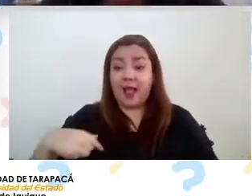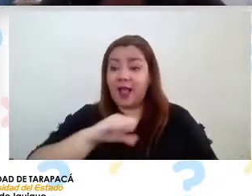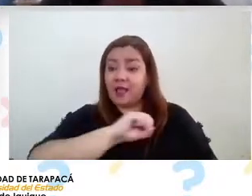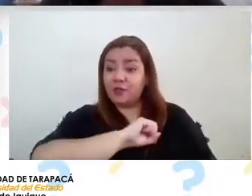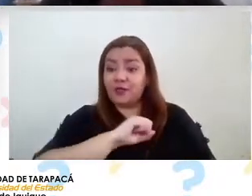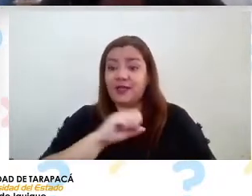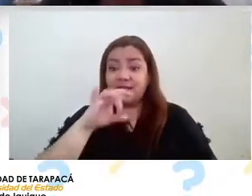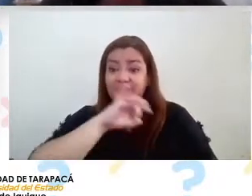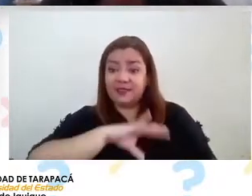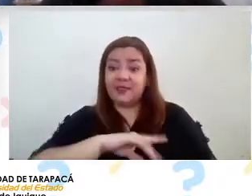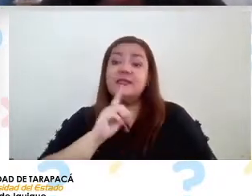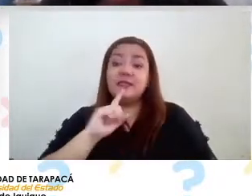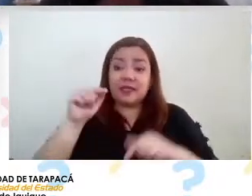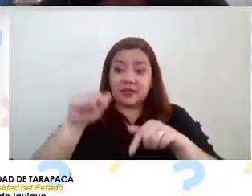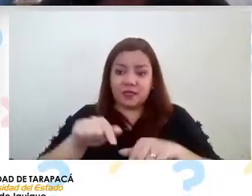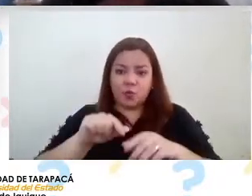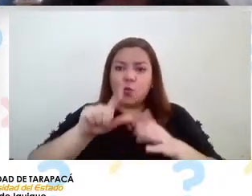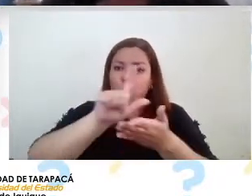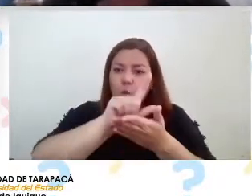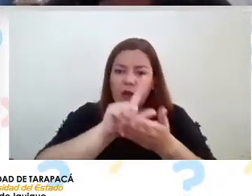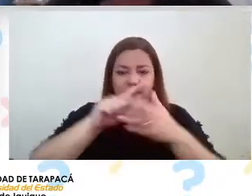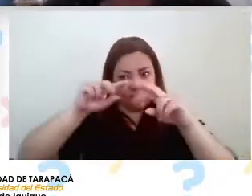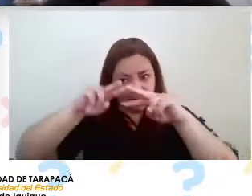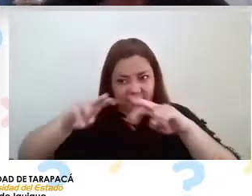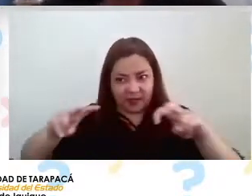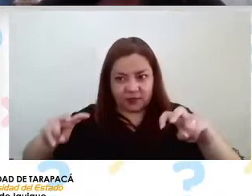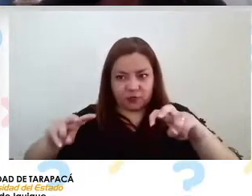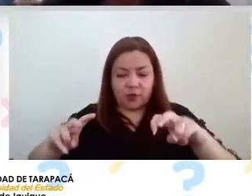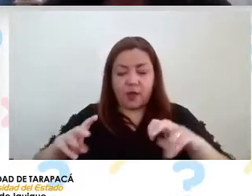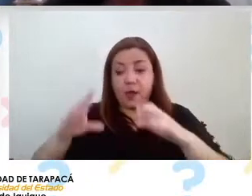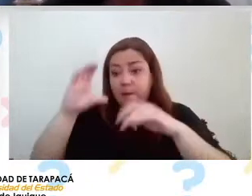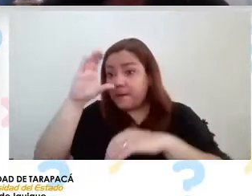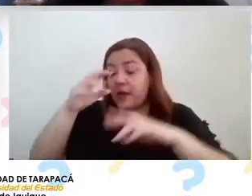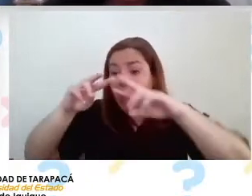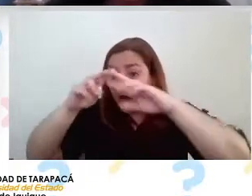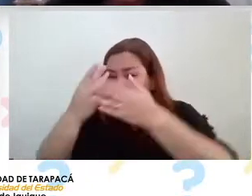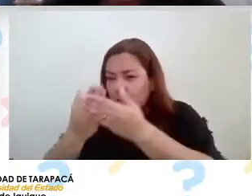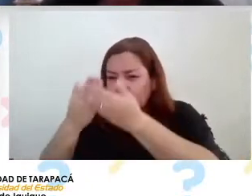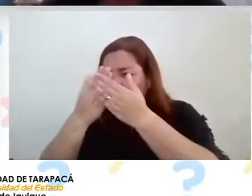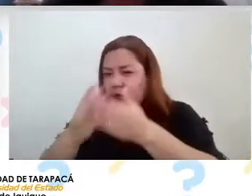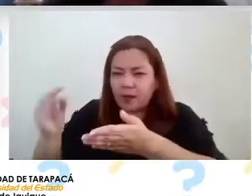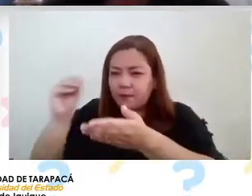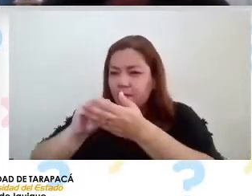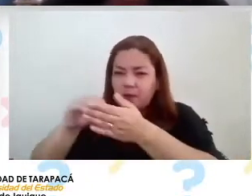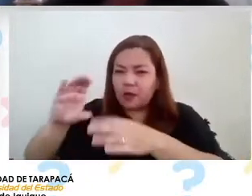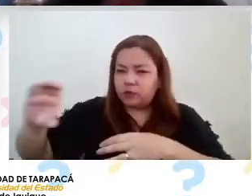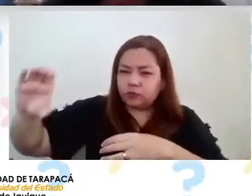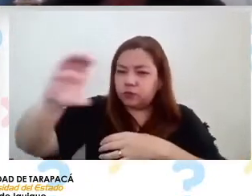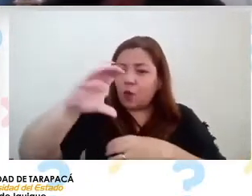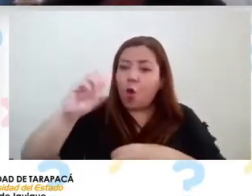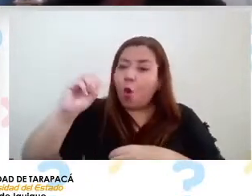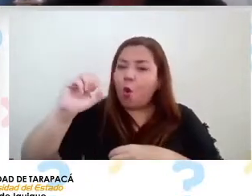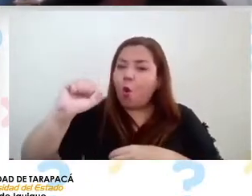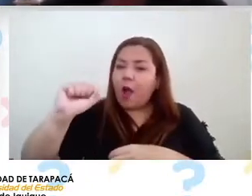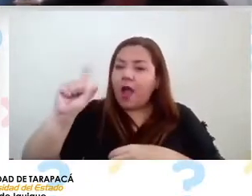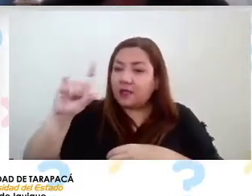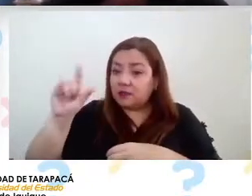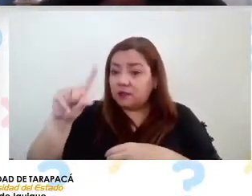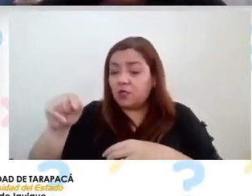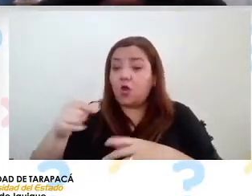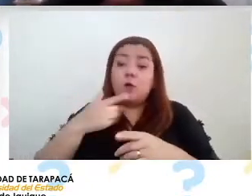una estación de investigación, tanto para estudiar el oasis, como sectores aledaños en el desierto de Atacama.